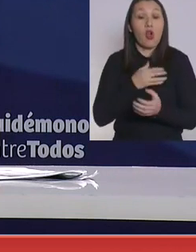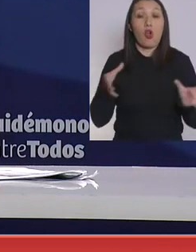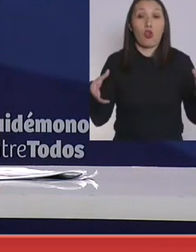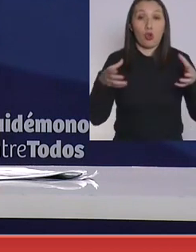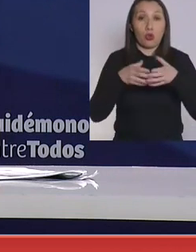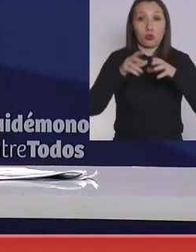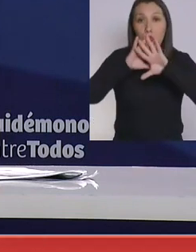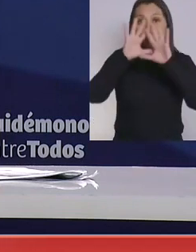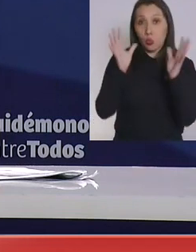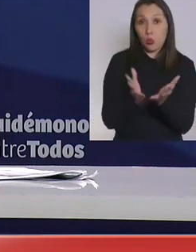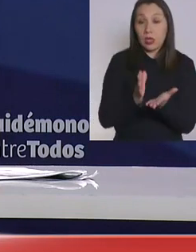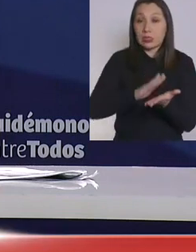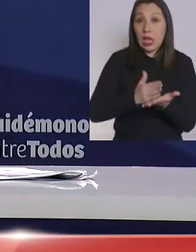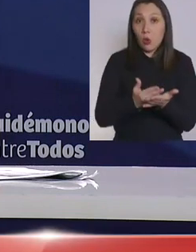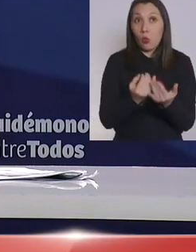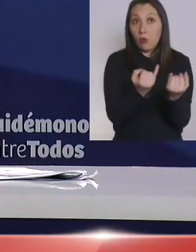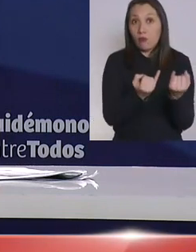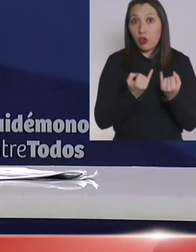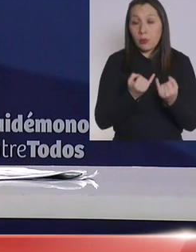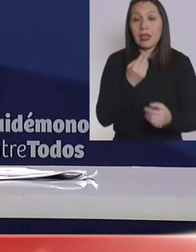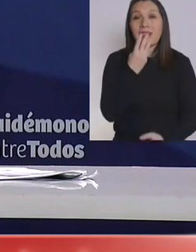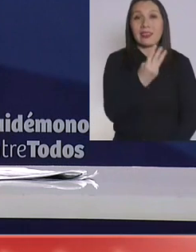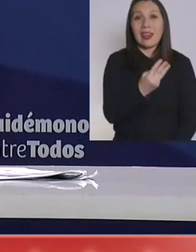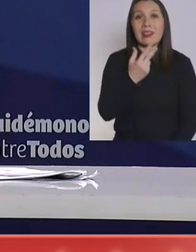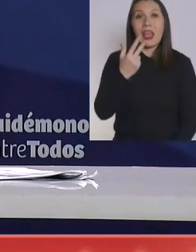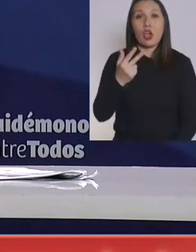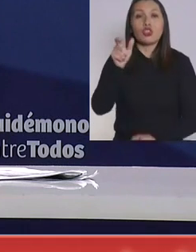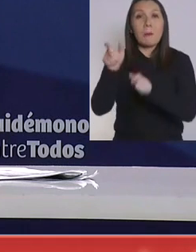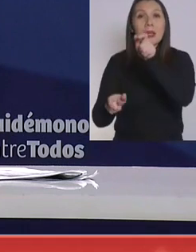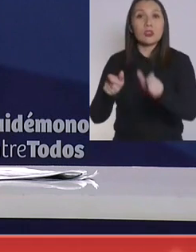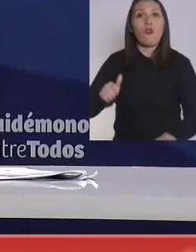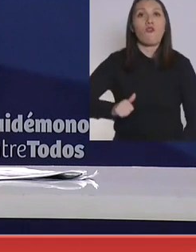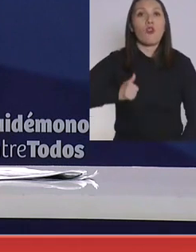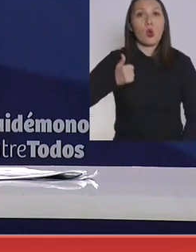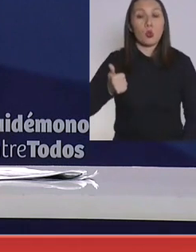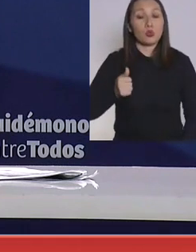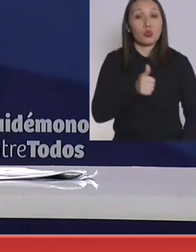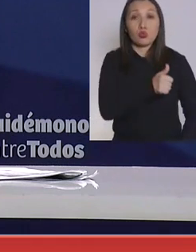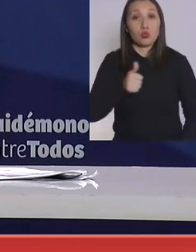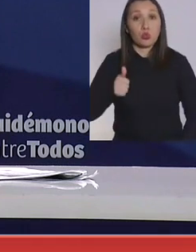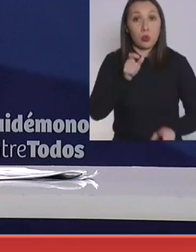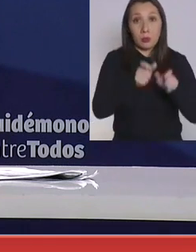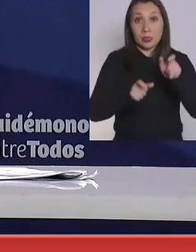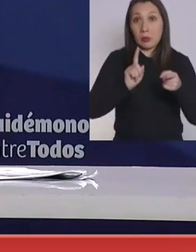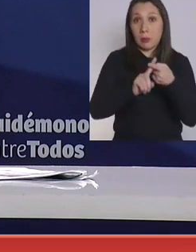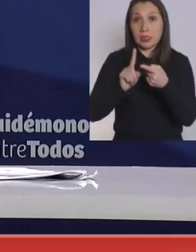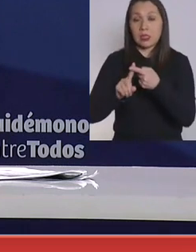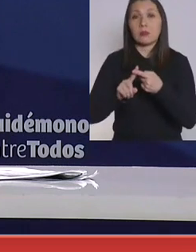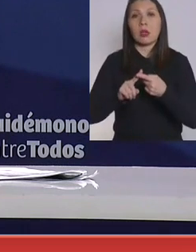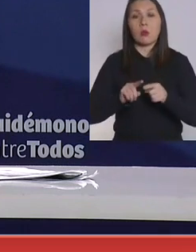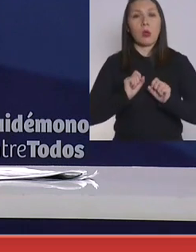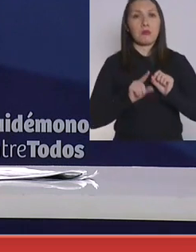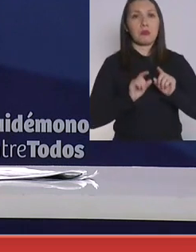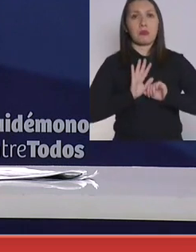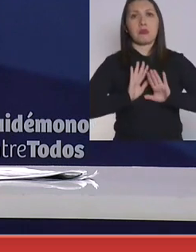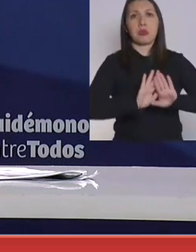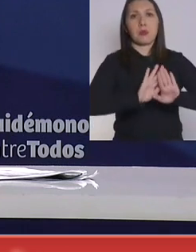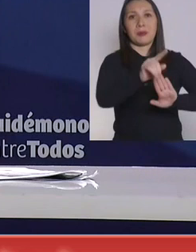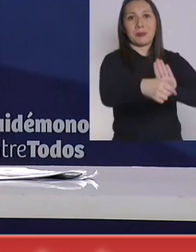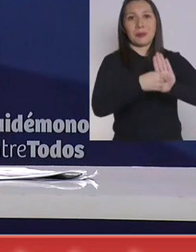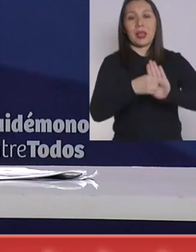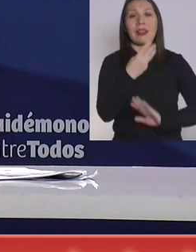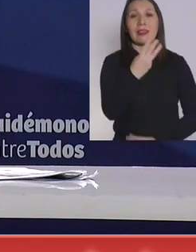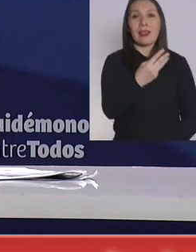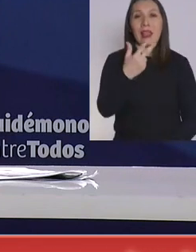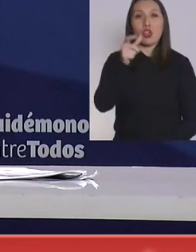Organización Mundial de la Salud, repito, 38 voluntarios. Todos los participantes desarrollaron inmunidad. Son 38